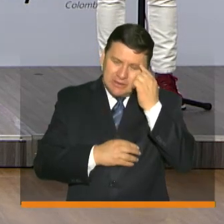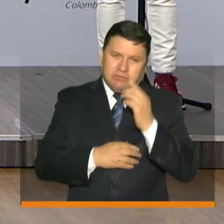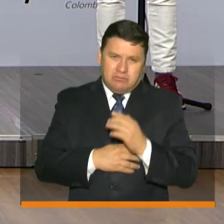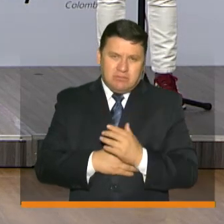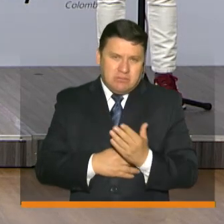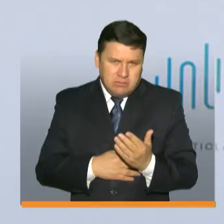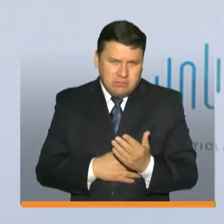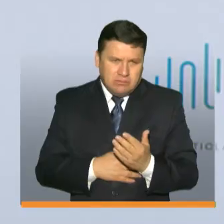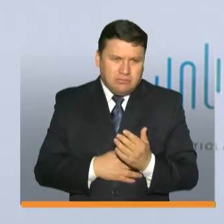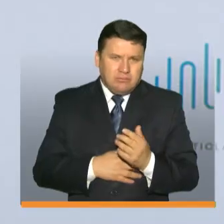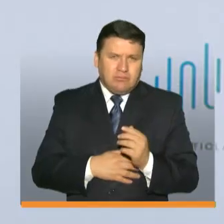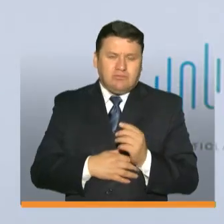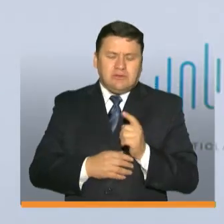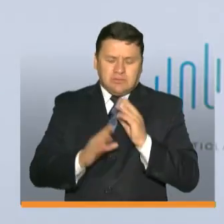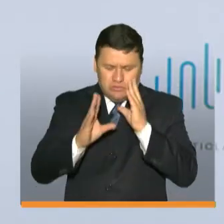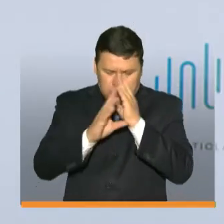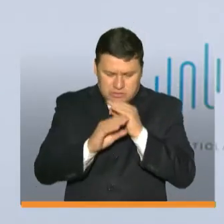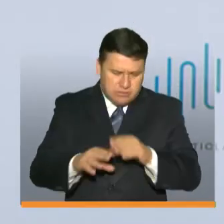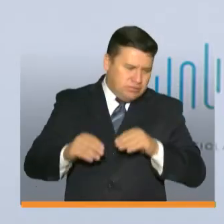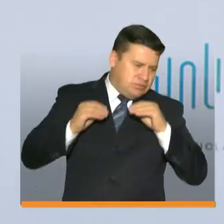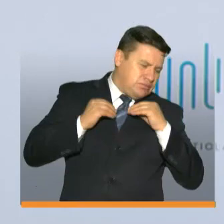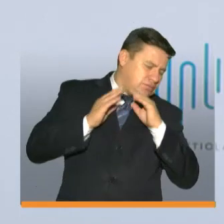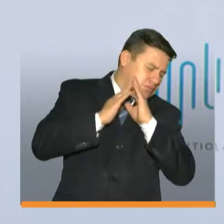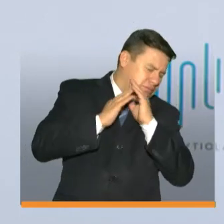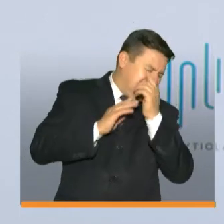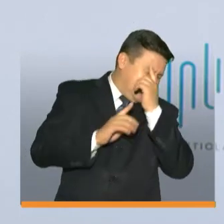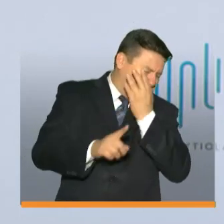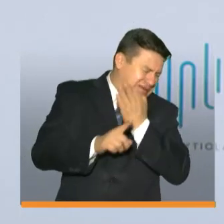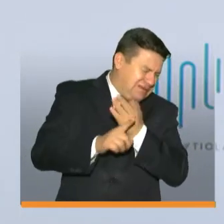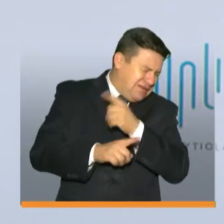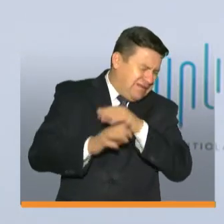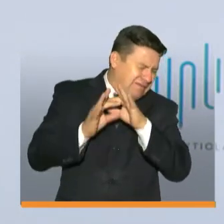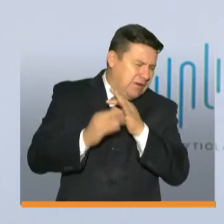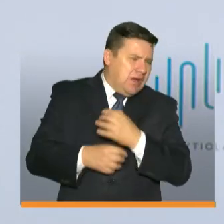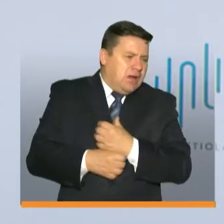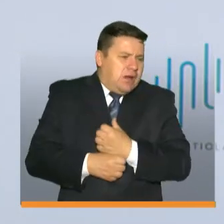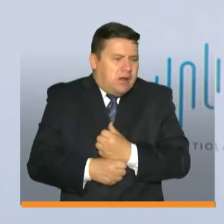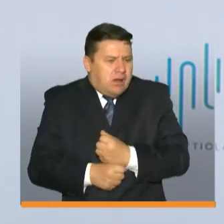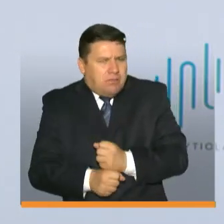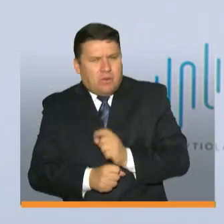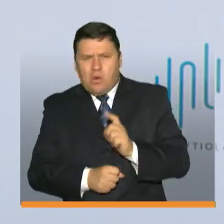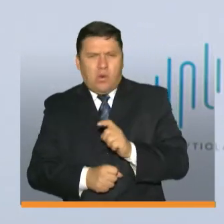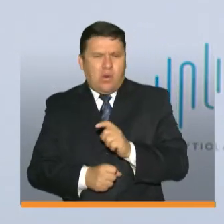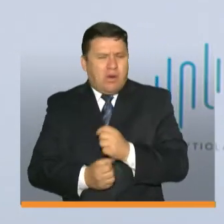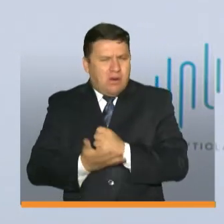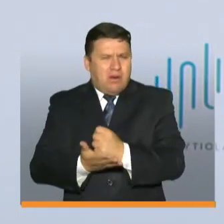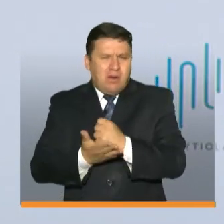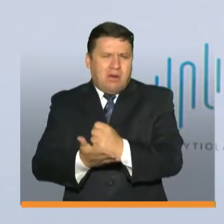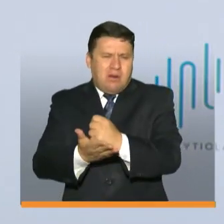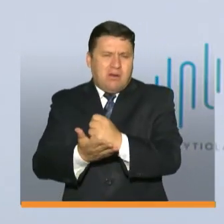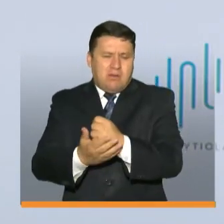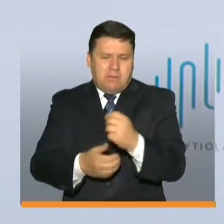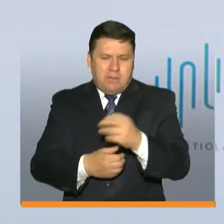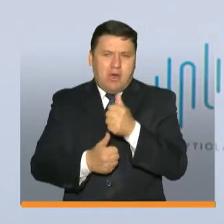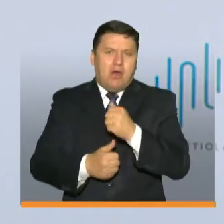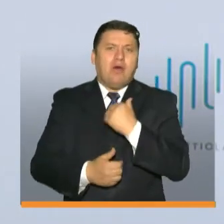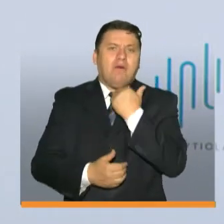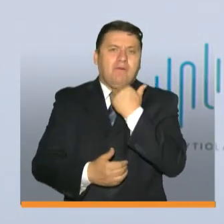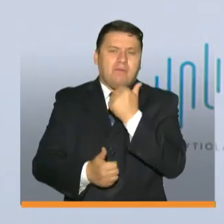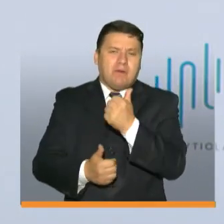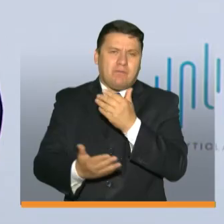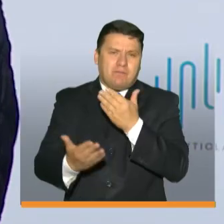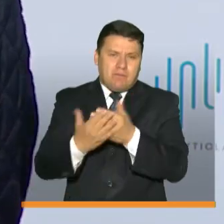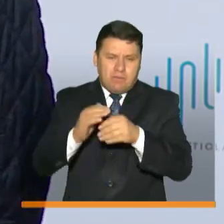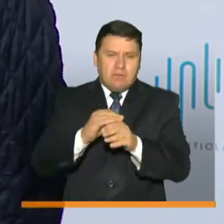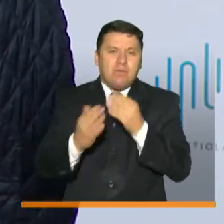porque creo que todas las noches nos acostamos con el propósito de que ninguna de esas familias se quede sin la posibilidad de que ese mercado llegue a su casa muy